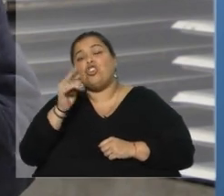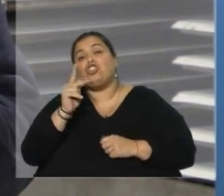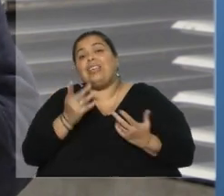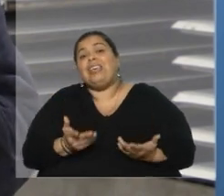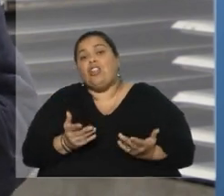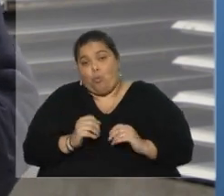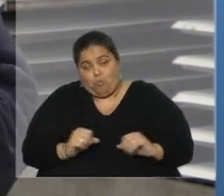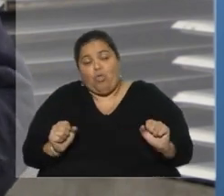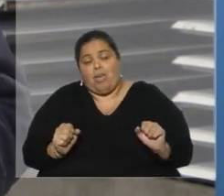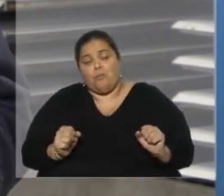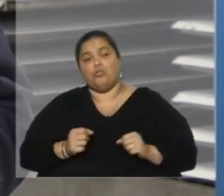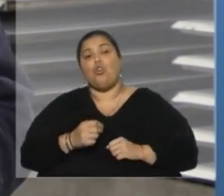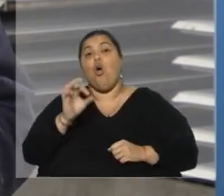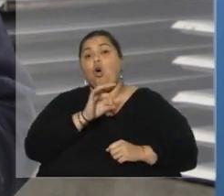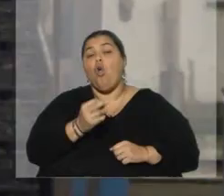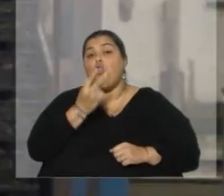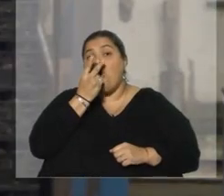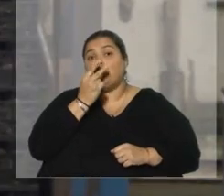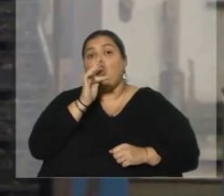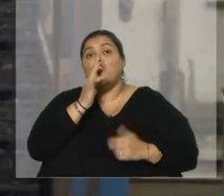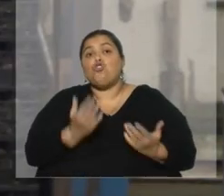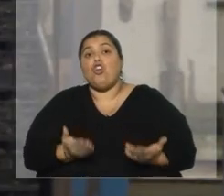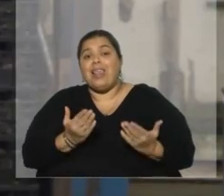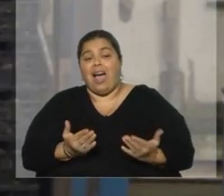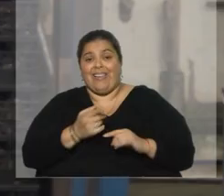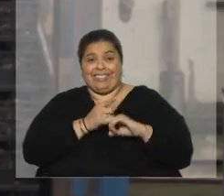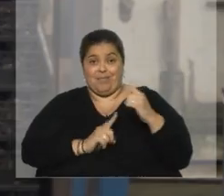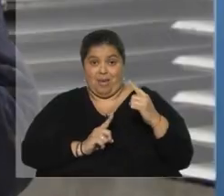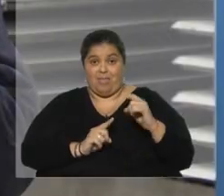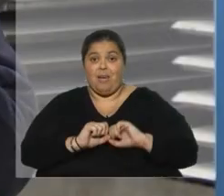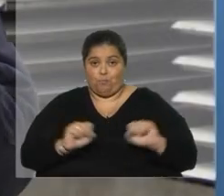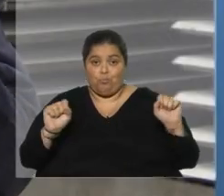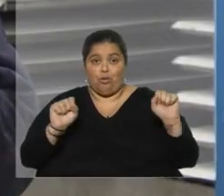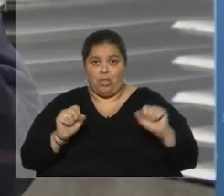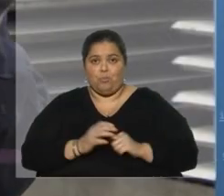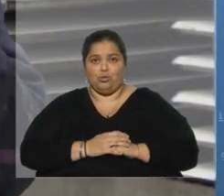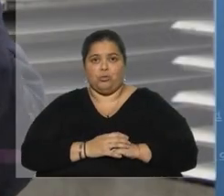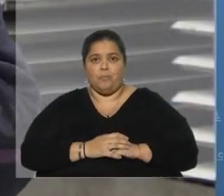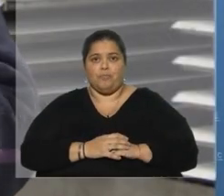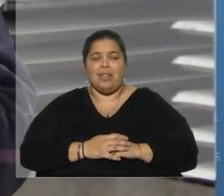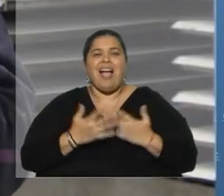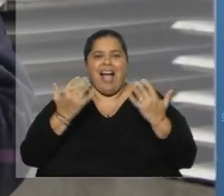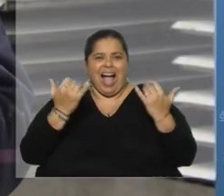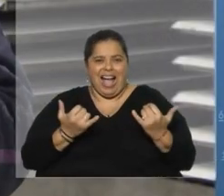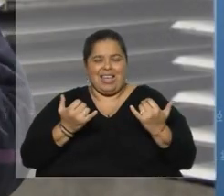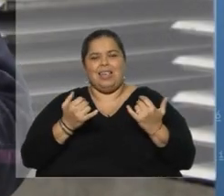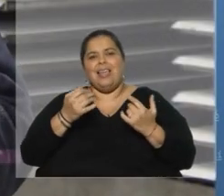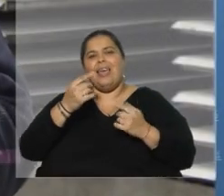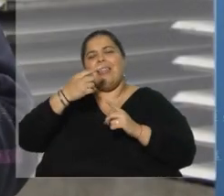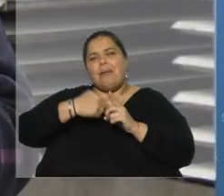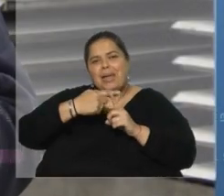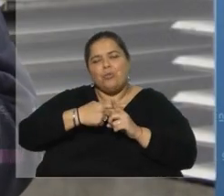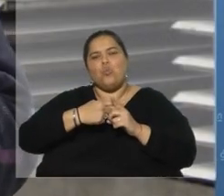procesar 2 toneladas y medio. O sea, como tenemos condiciones de temperatura y humedad